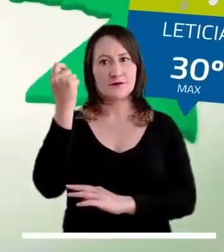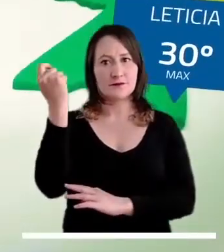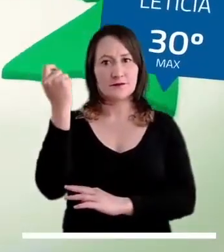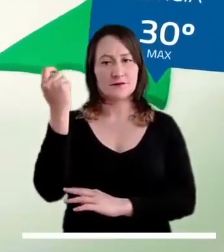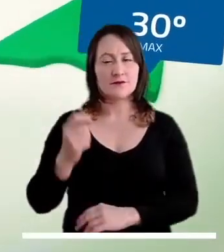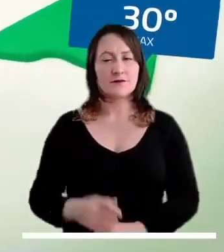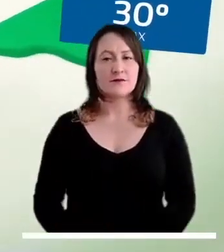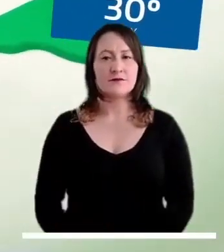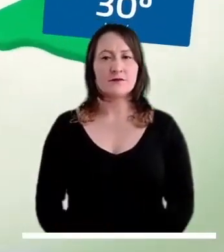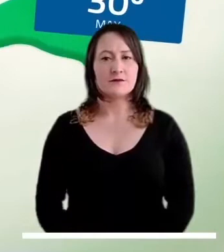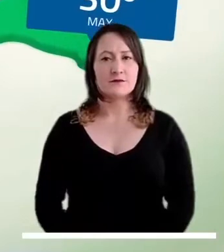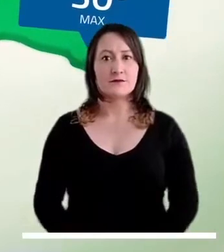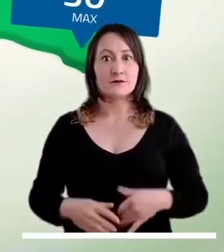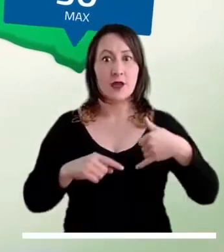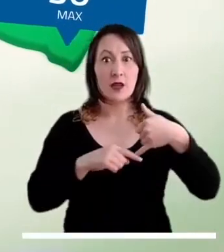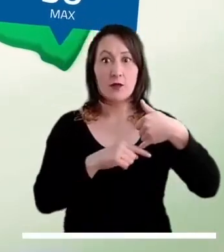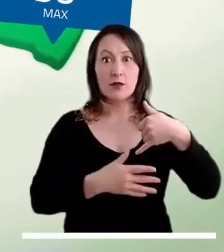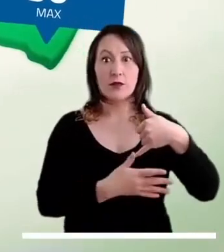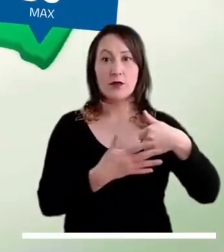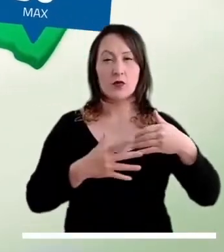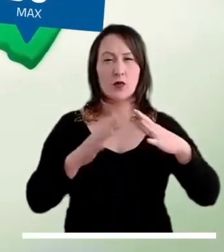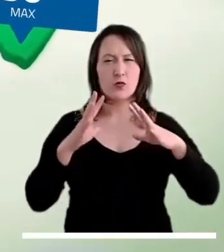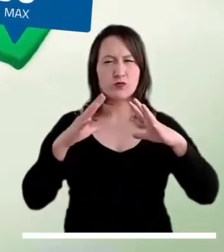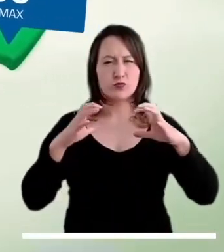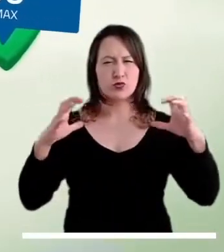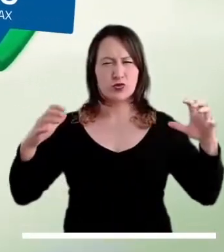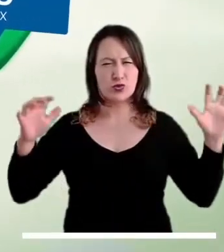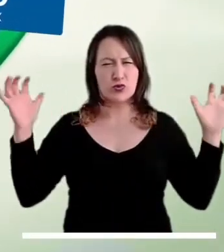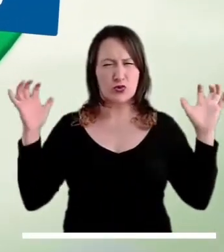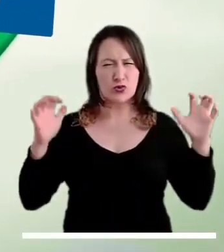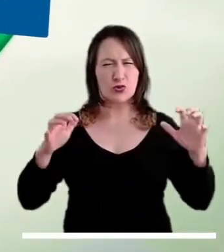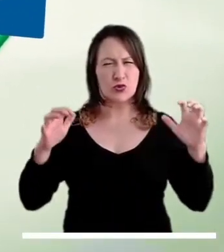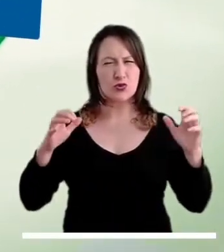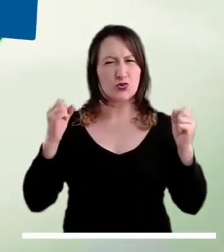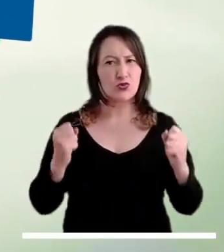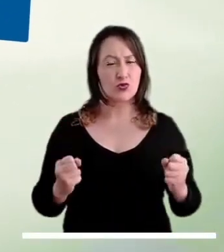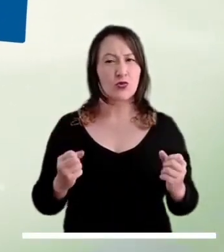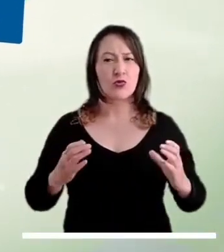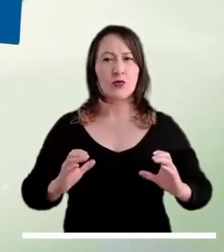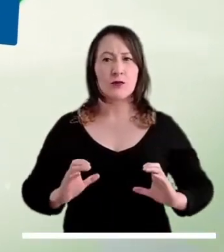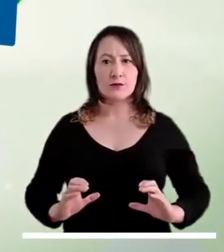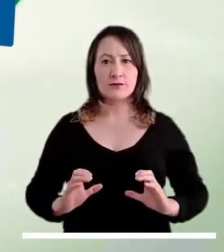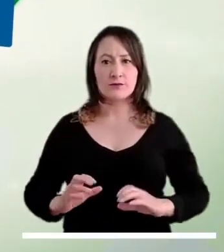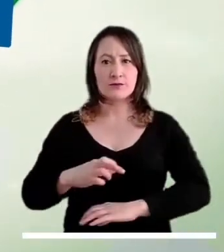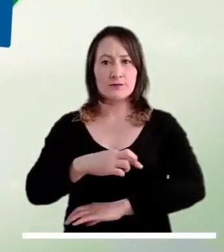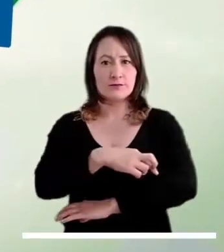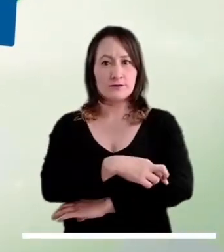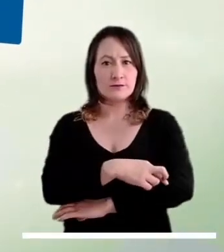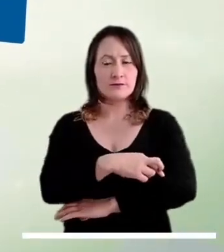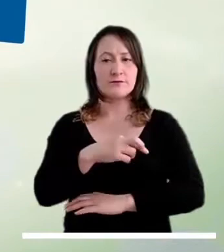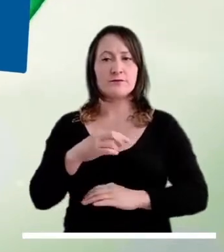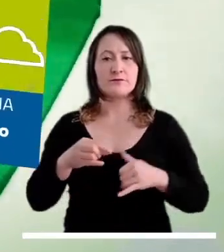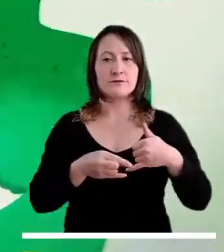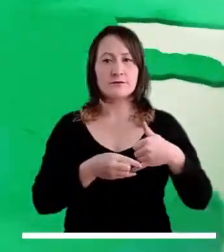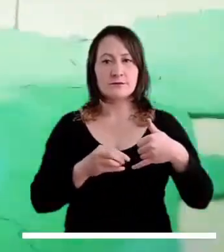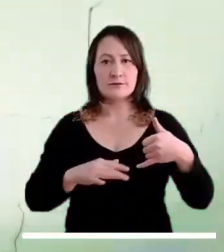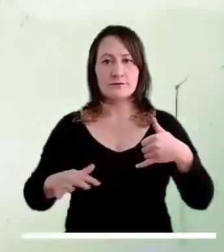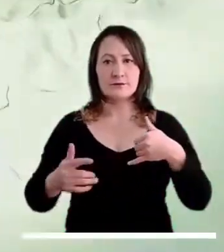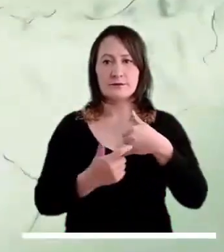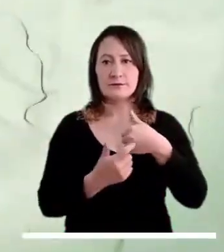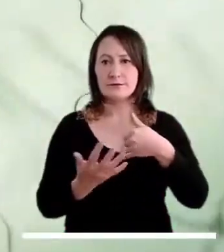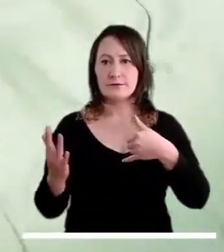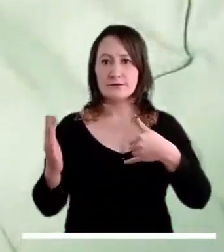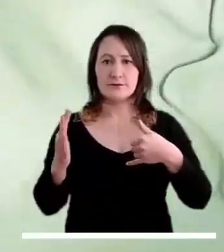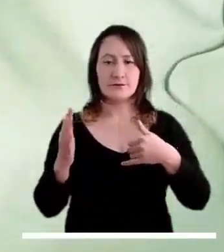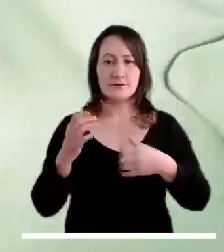que provocará lluvias fuertes en los departamentos de Caquetá, Putumayo, Guainía, Guaviare y Baupés. Por